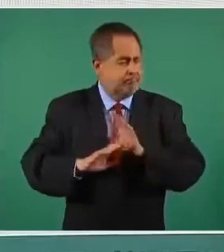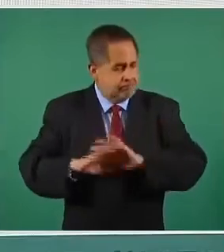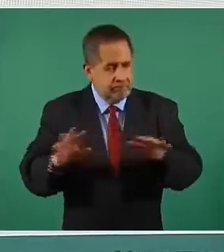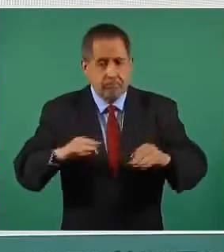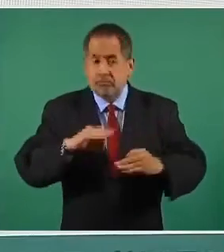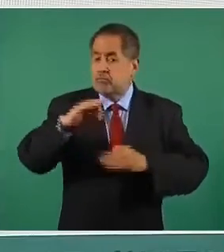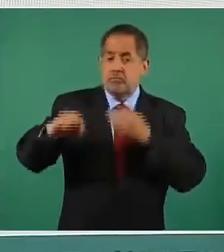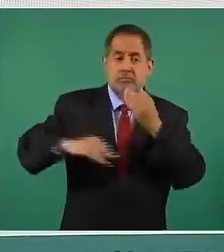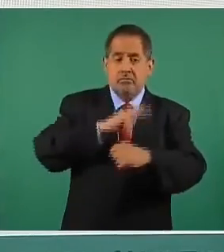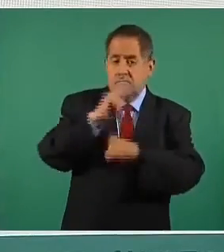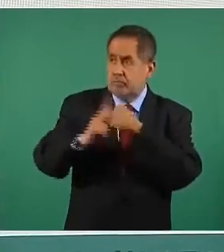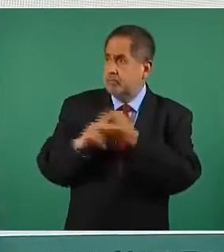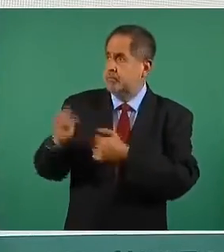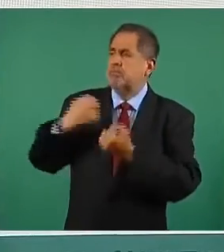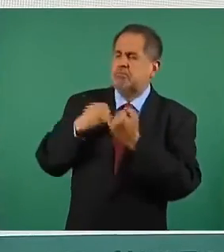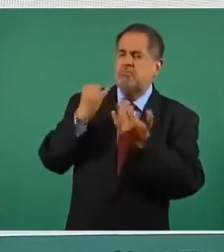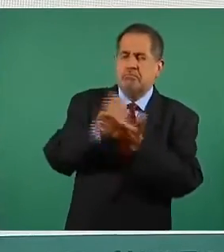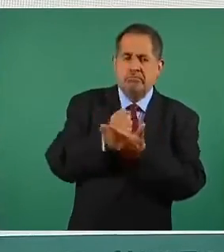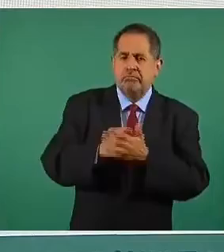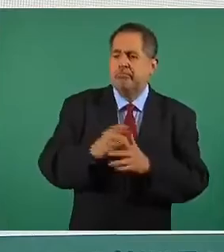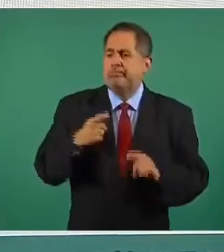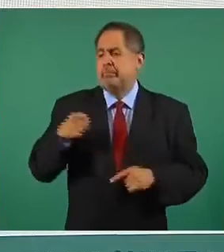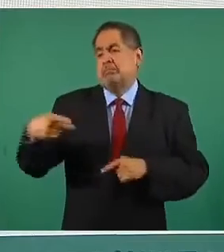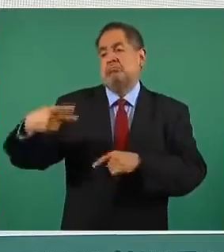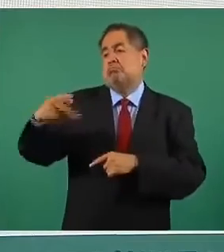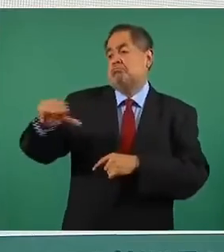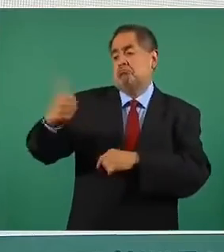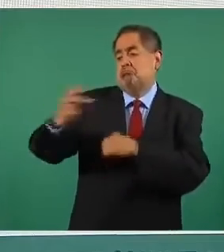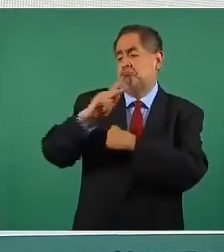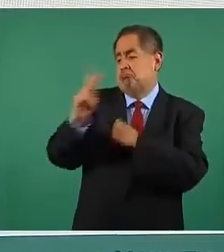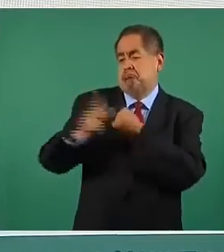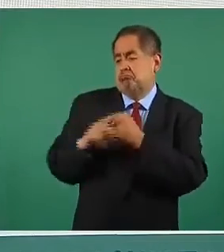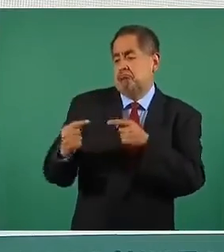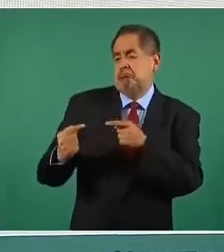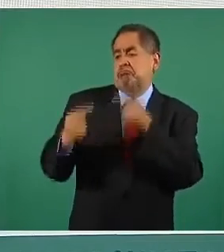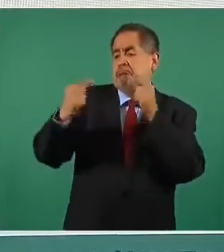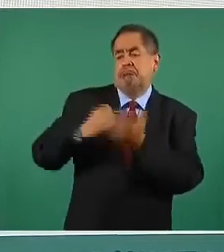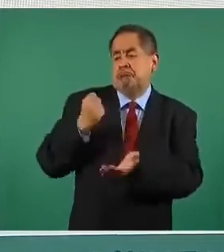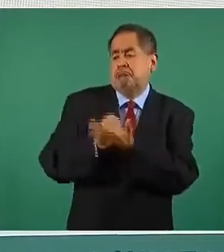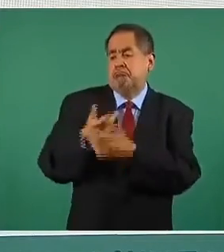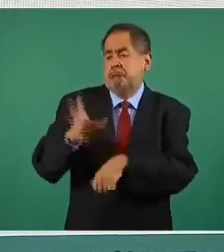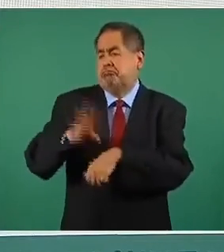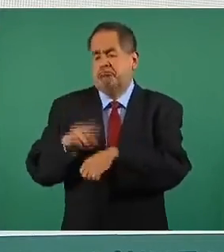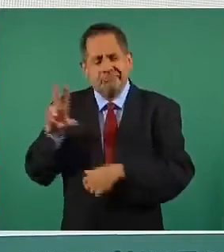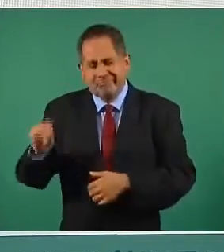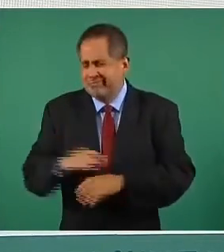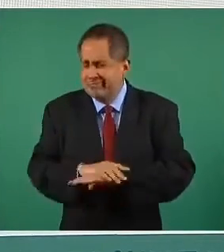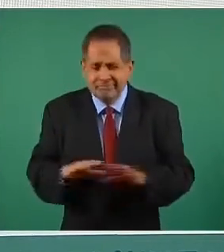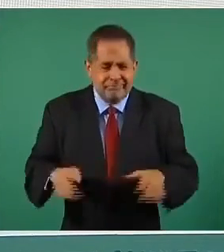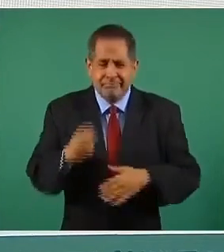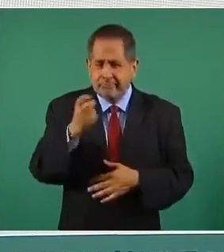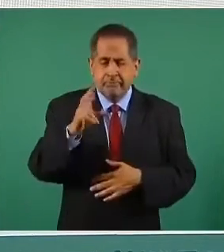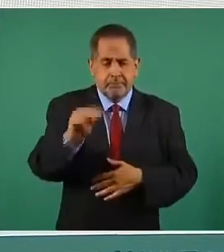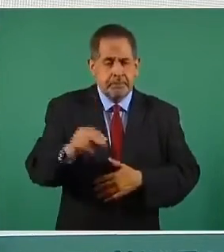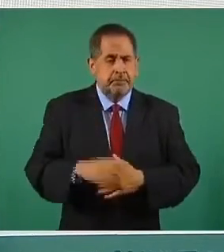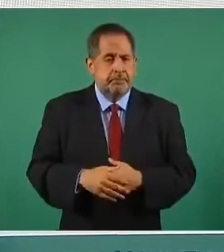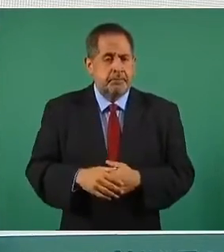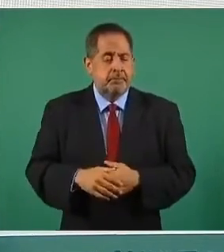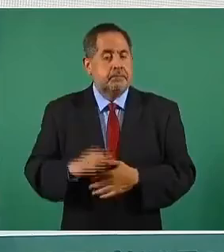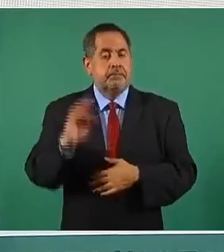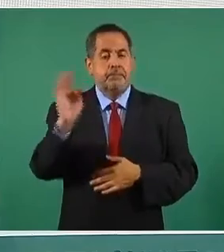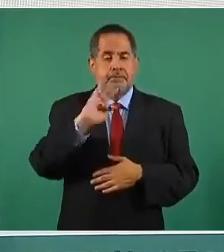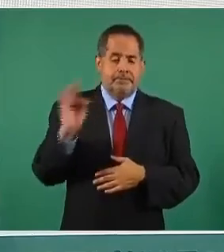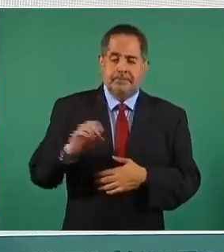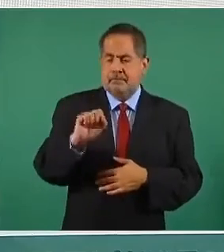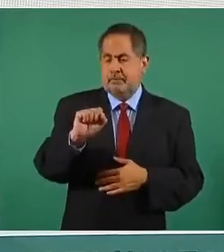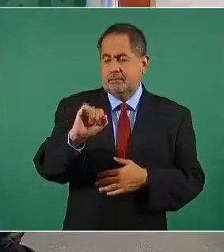países tenemos que hacerlo, y no unos sí y otros no, por razones de otro tipo. ¿A qué me refiero? Si tenemos